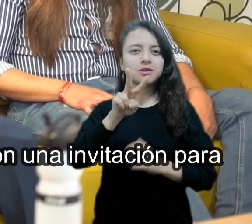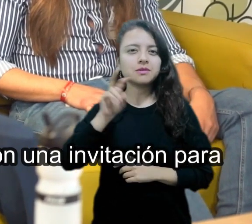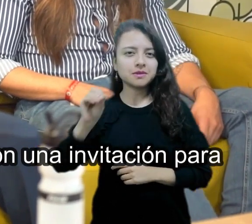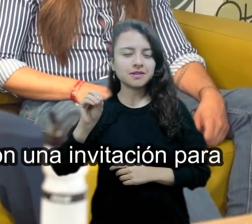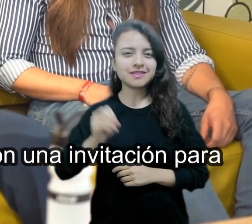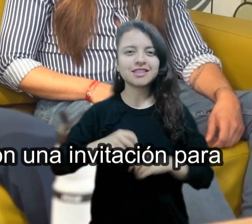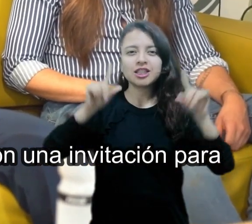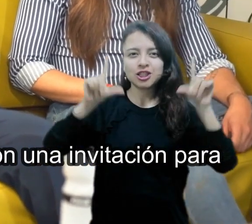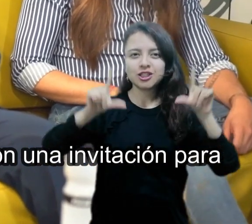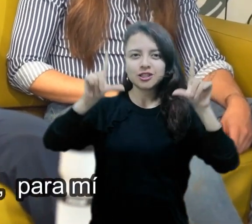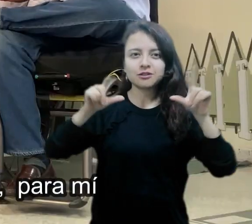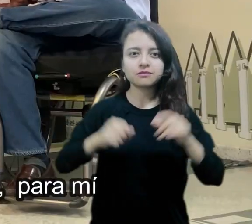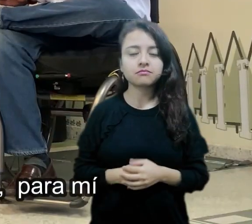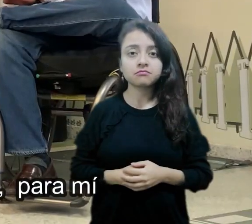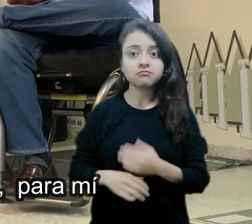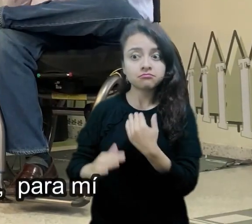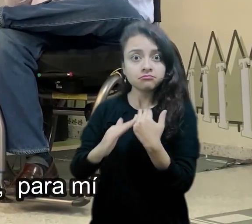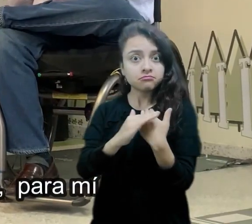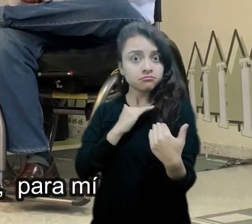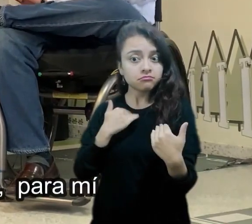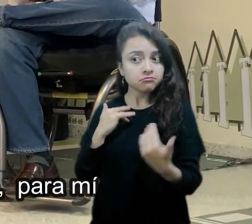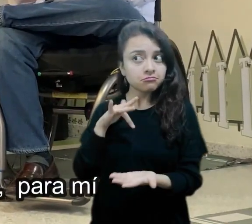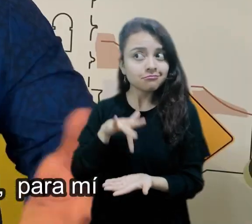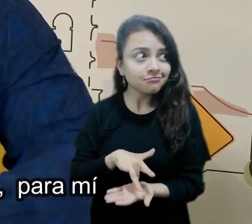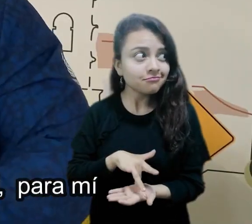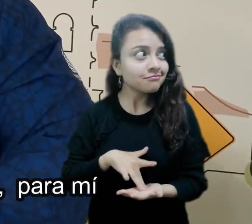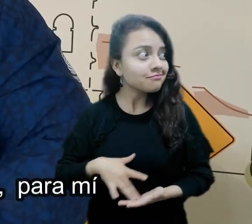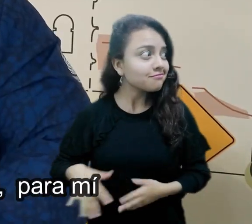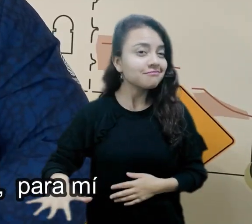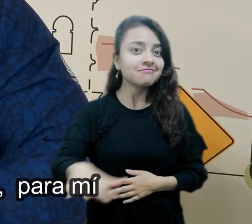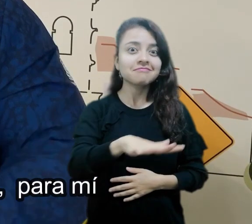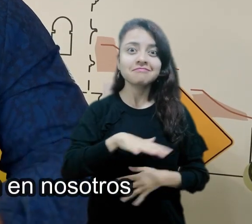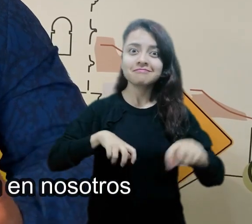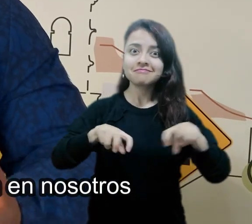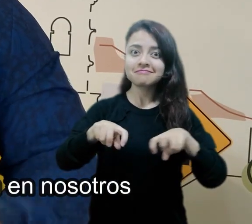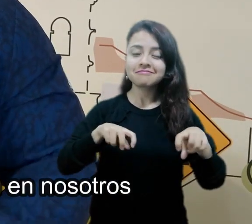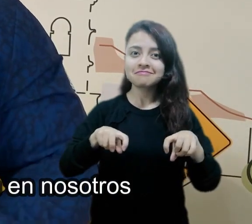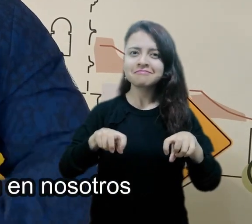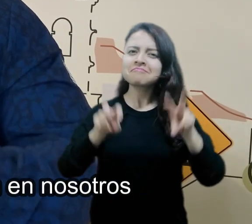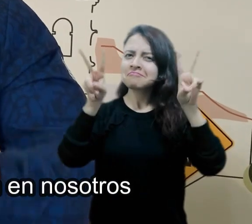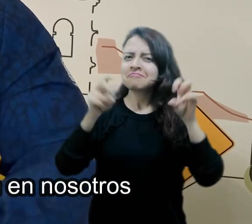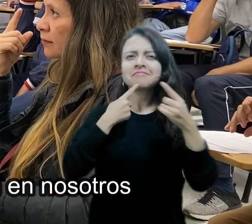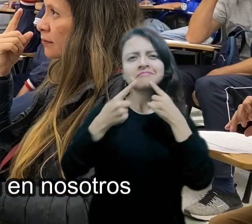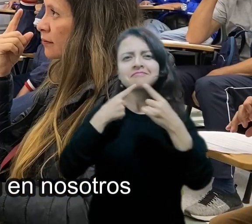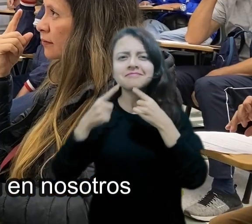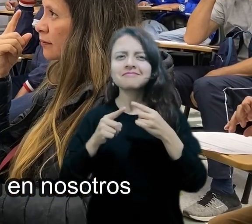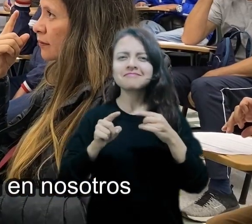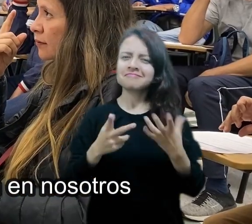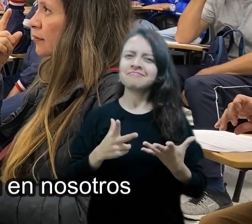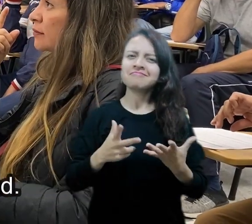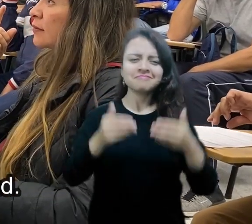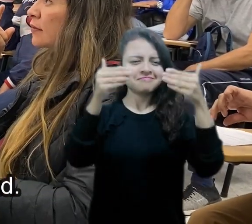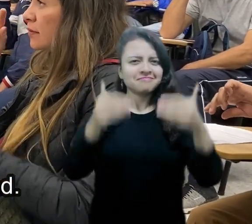invitación para hablar sobre las personas con discapacidad. Para mí, me siento muy orgulloso porque piensan en nosotros